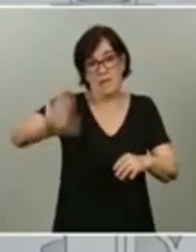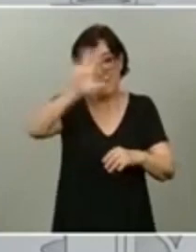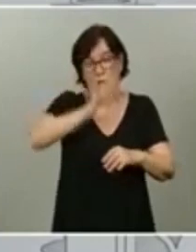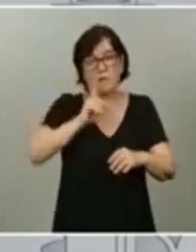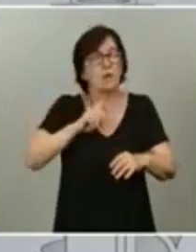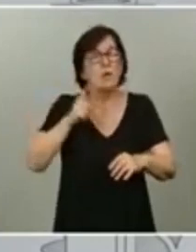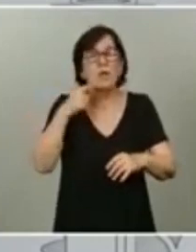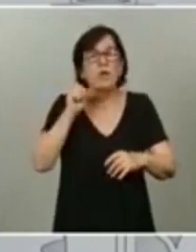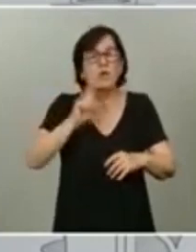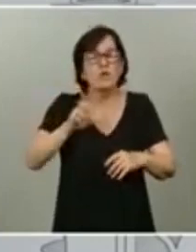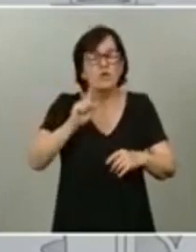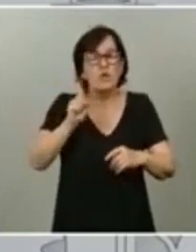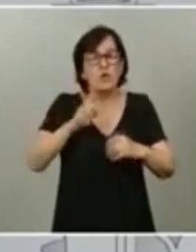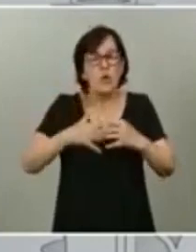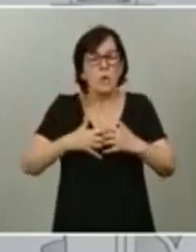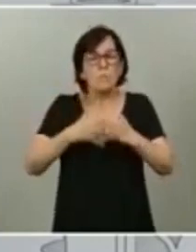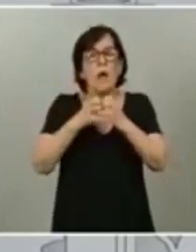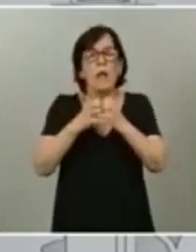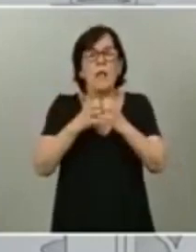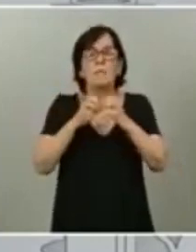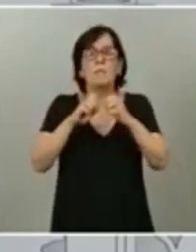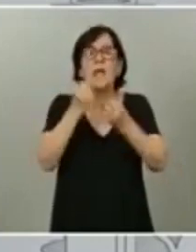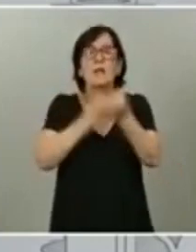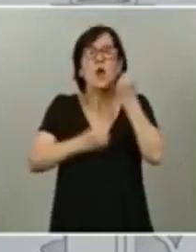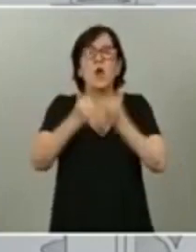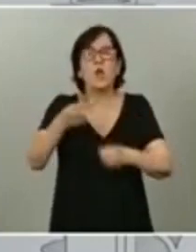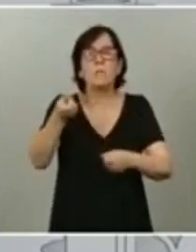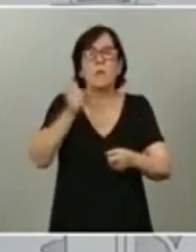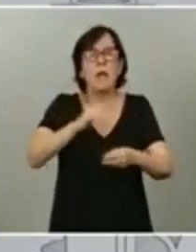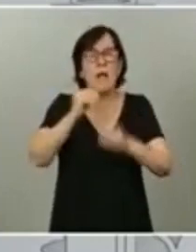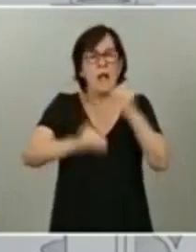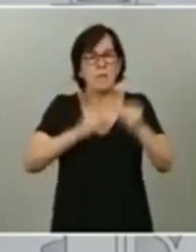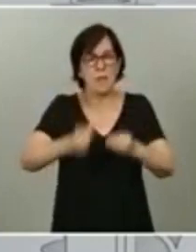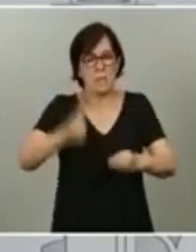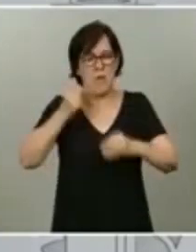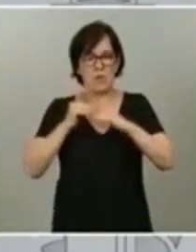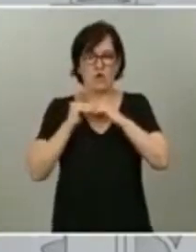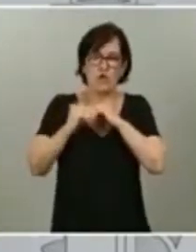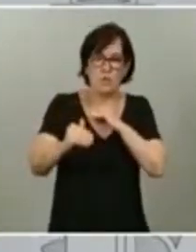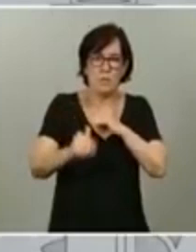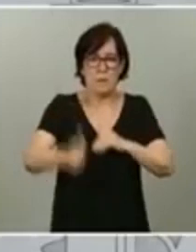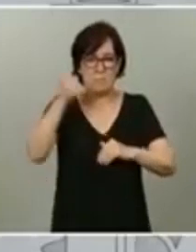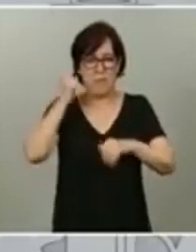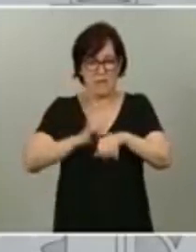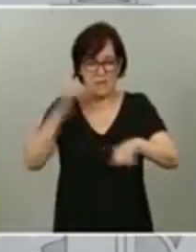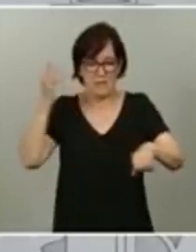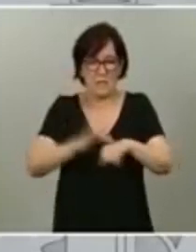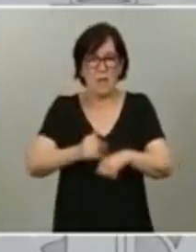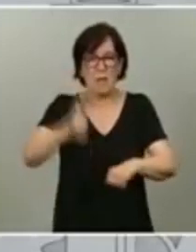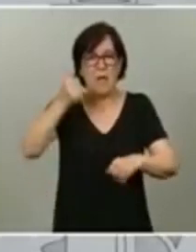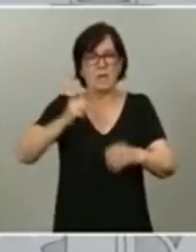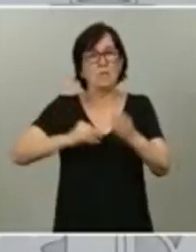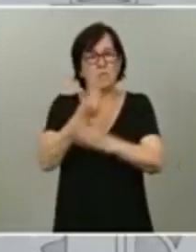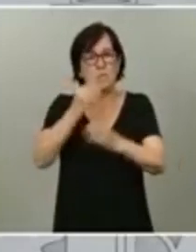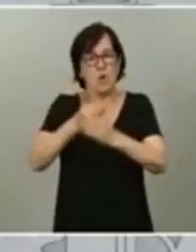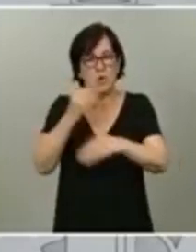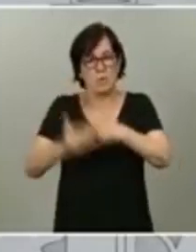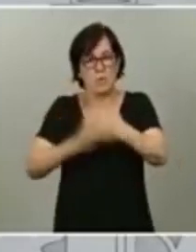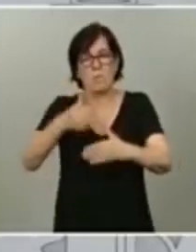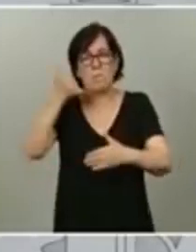reconstruirla, sino sobre todo para hacerla más sostenible, más digital, más productiva, más inclusiva,